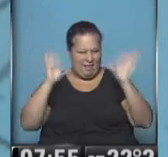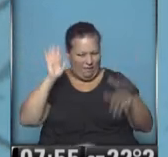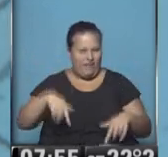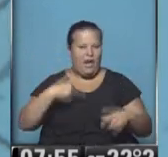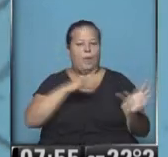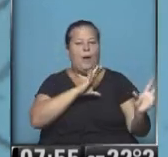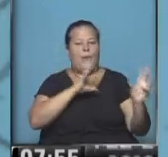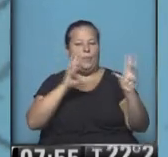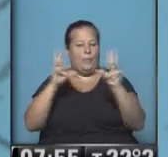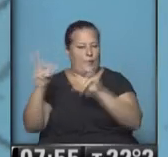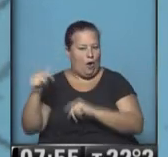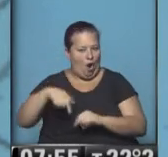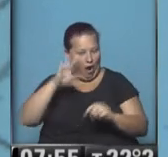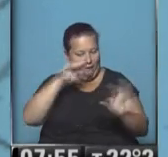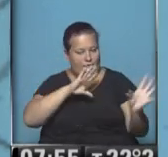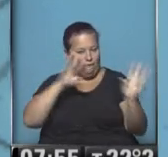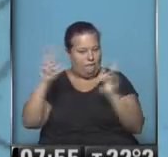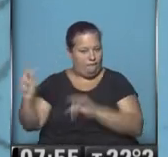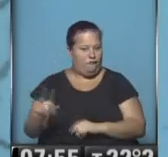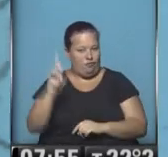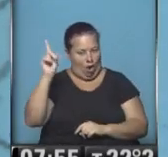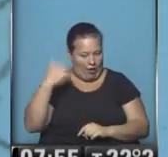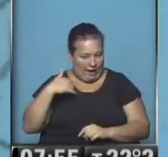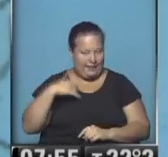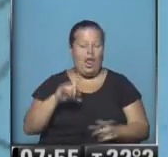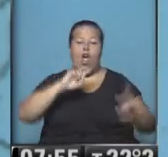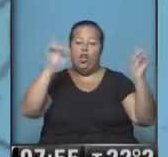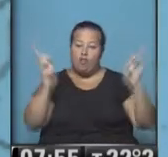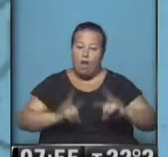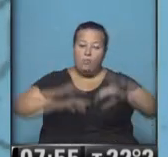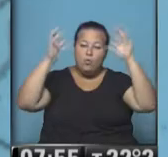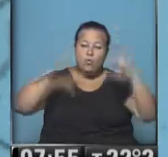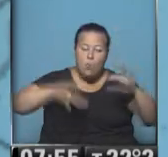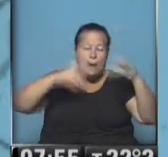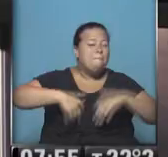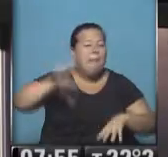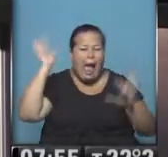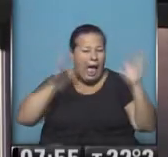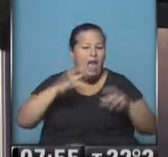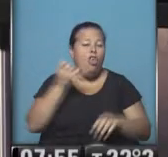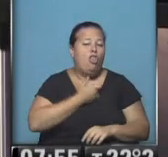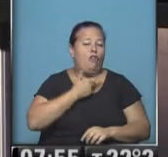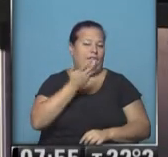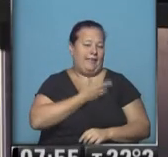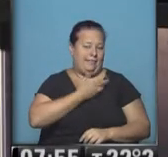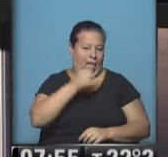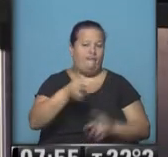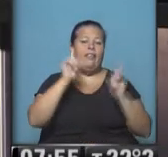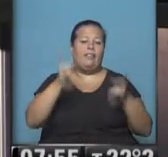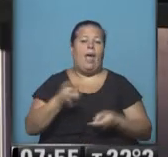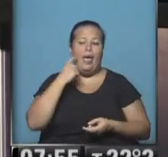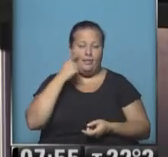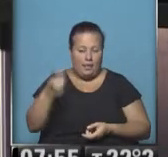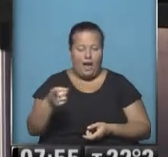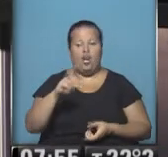desplazándose hacia el final del día de hoy hacia el norte argentino. Las tormentas son las lluvias más intensas en la provincia de Santa Fe y también en Entre